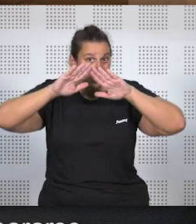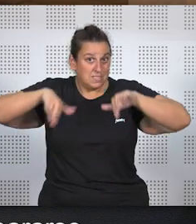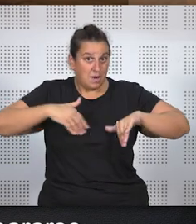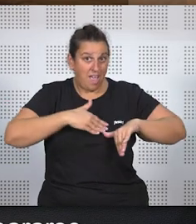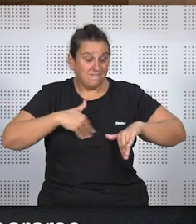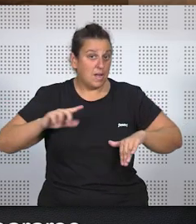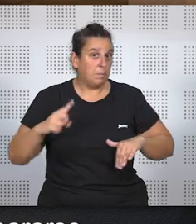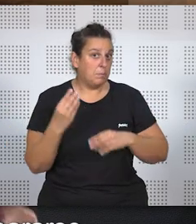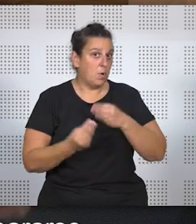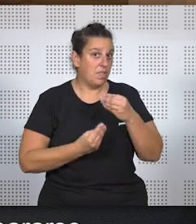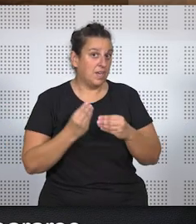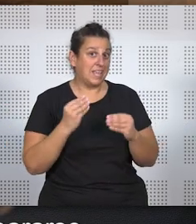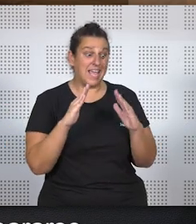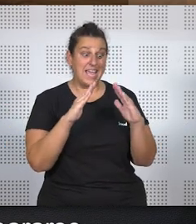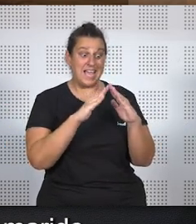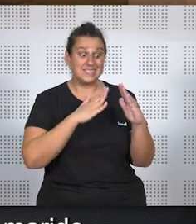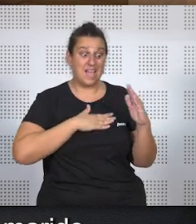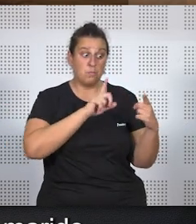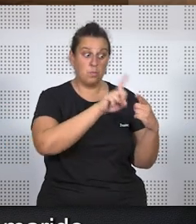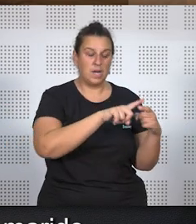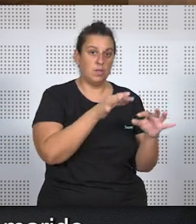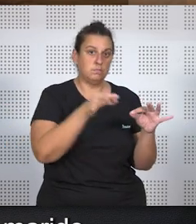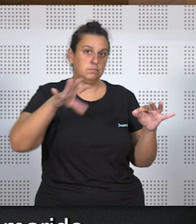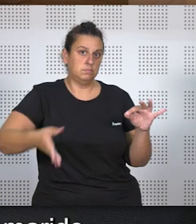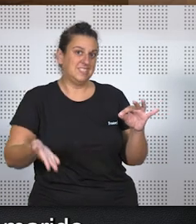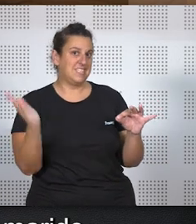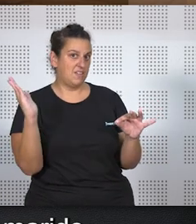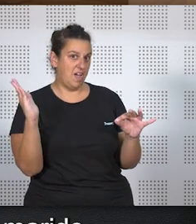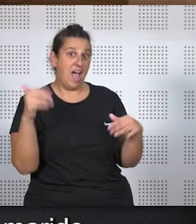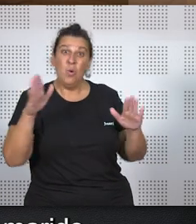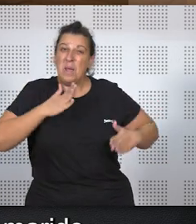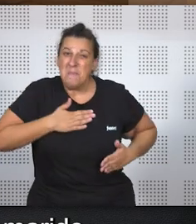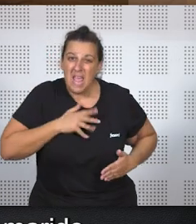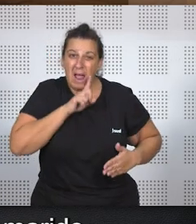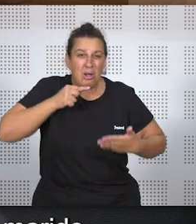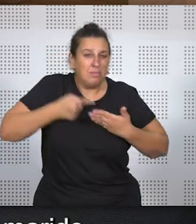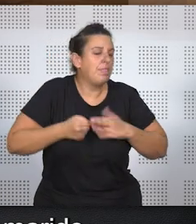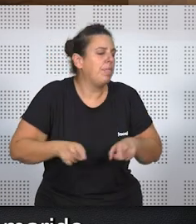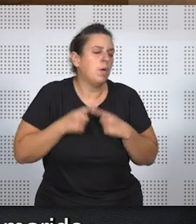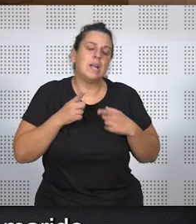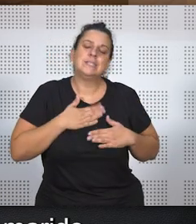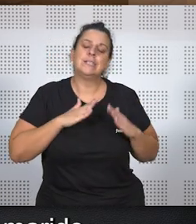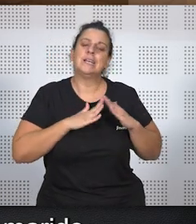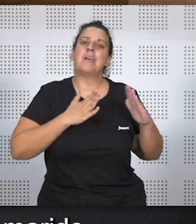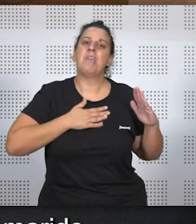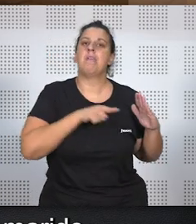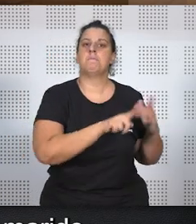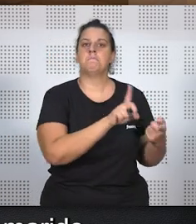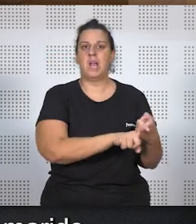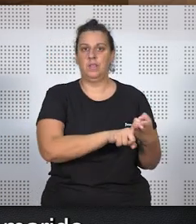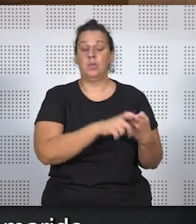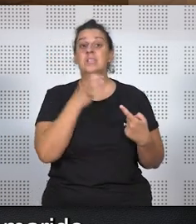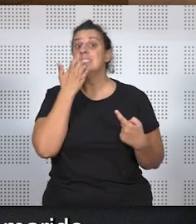que hacer es abandonar la casa del marido, aunque sea de ella, aunque sea de su padre. Es la casa del marido.